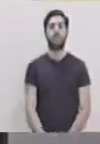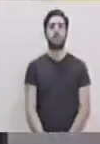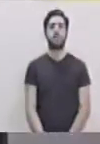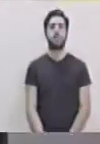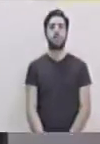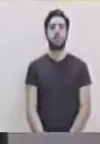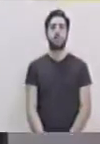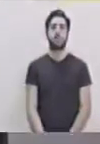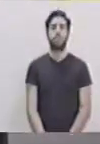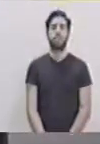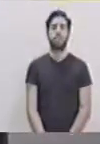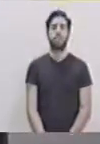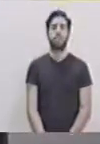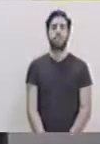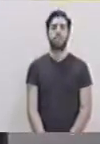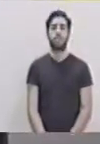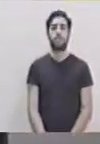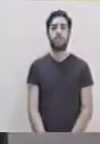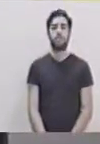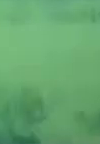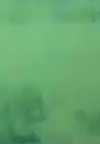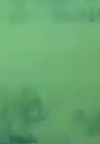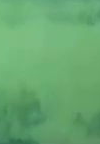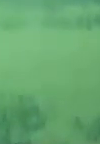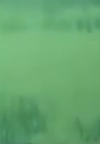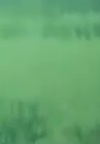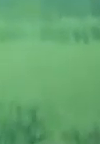hasta una próxima vez